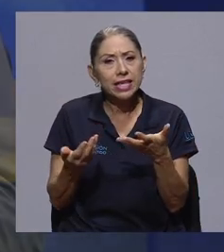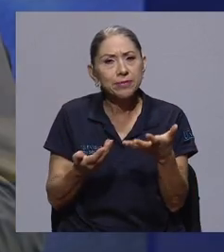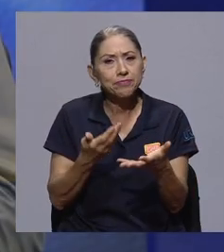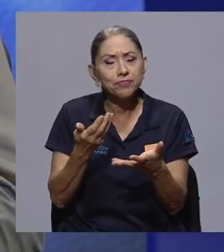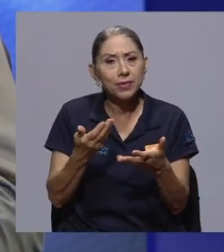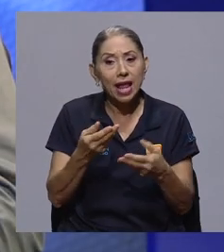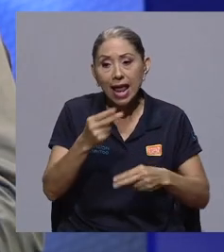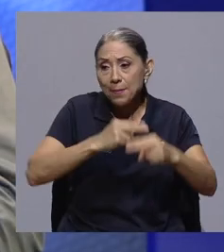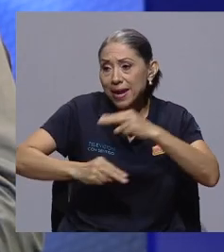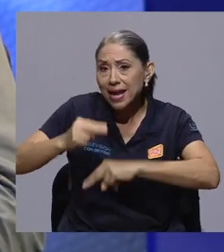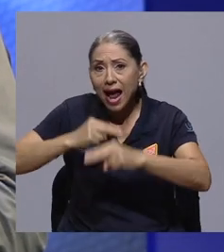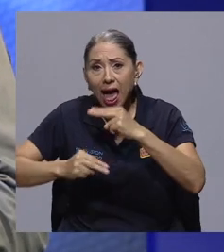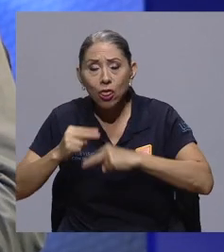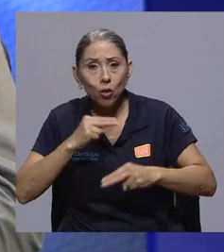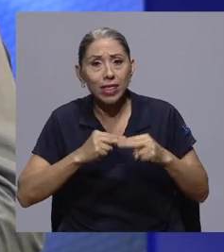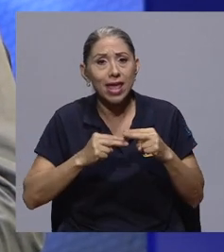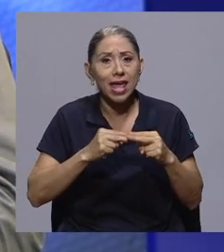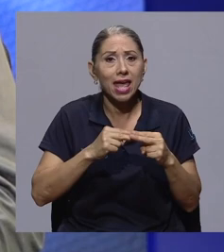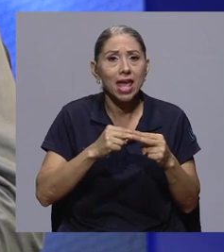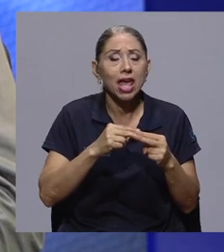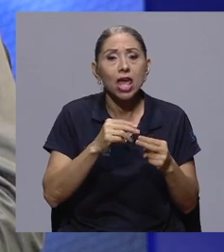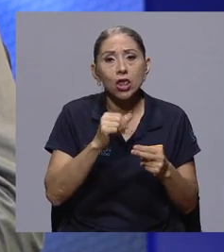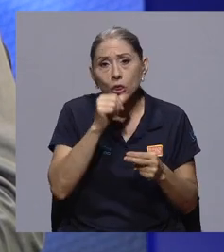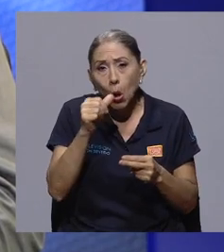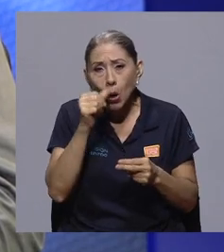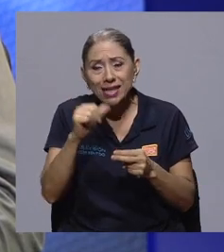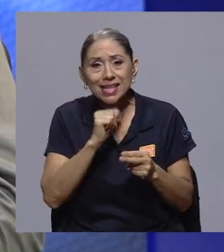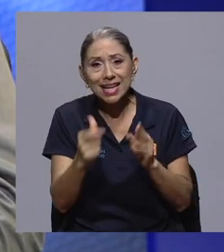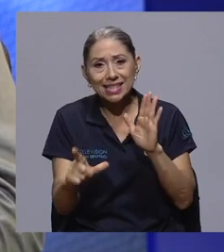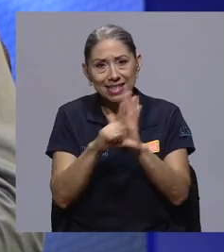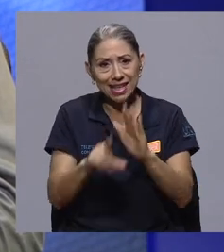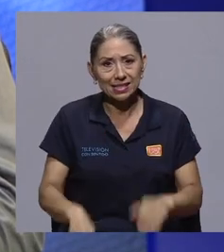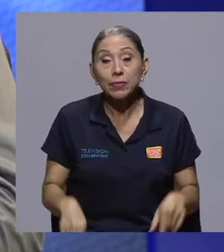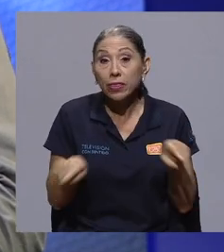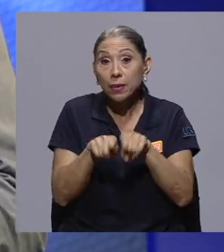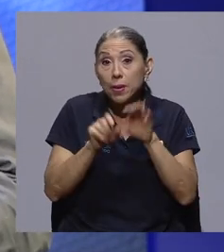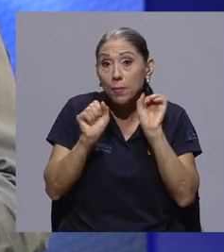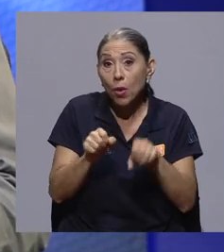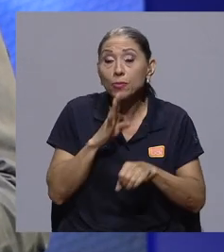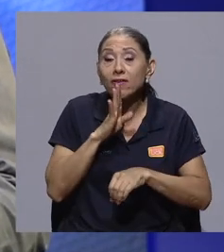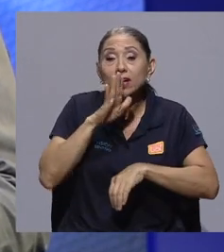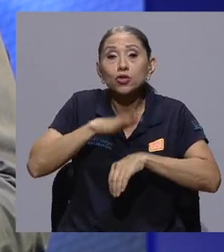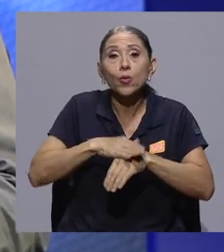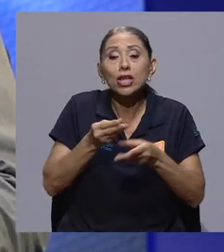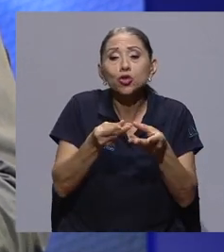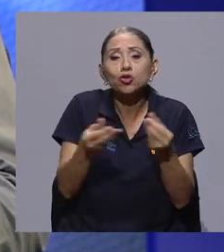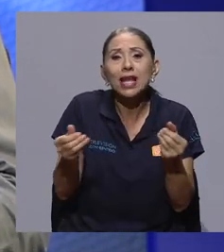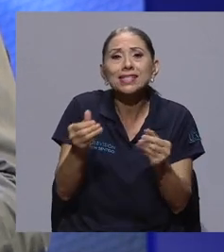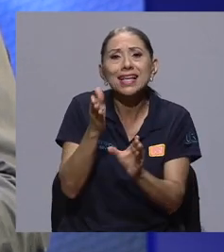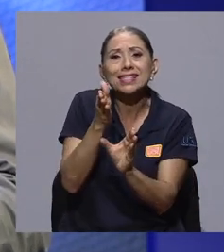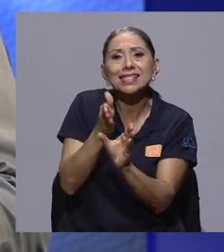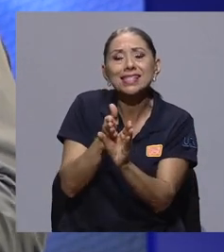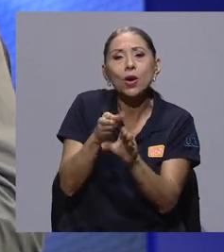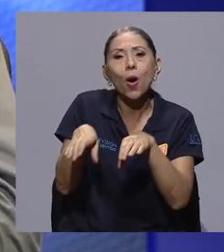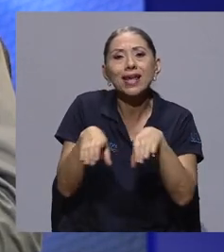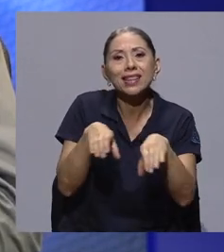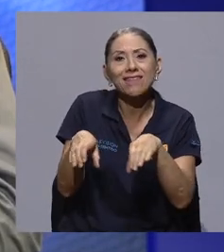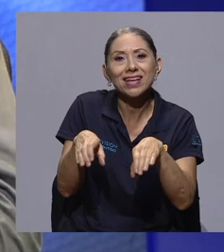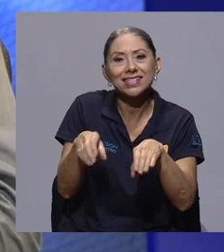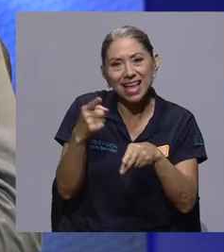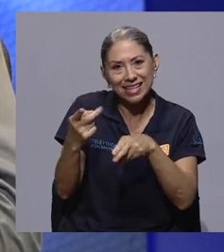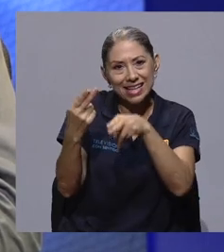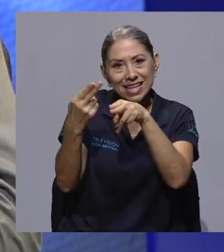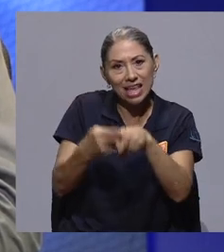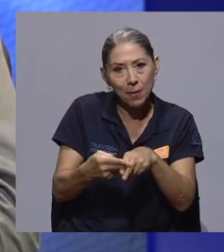mercado de drogas ilícitas principalmente. También podemos hablar de sustancias psicoactivas, que incluyen lo que llamamos drogas